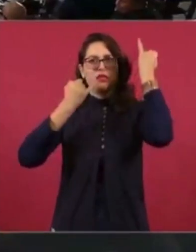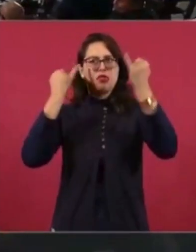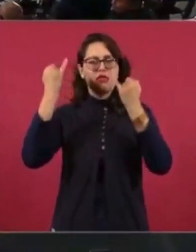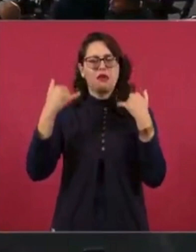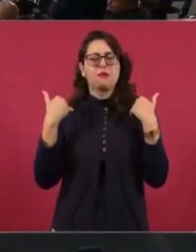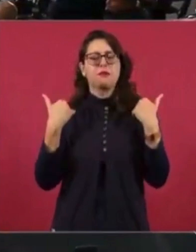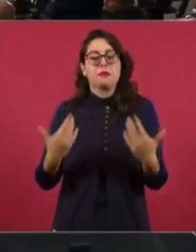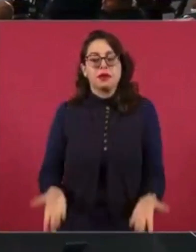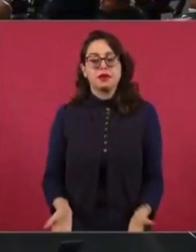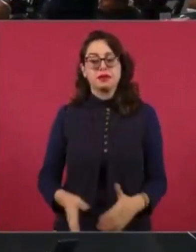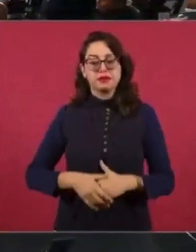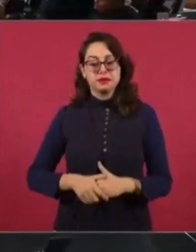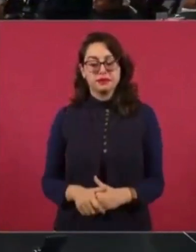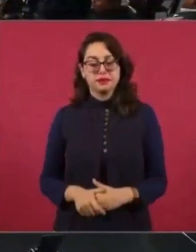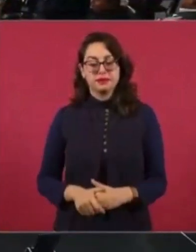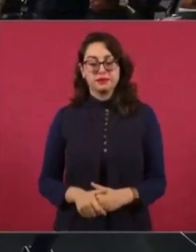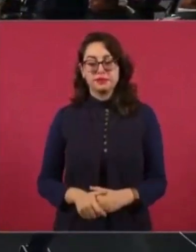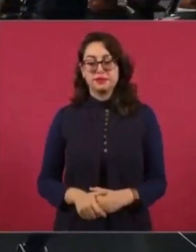¿Mande?